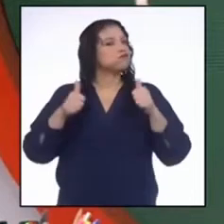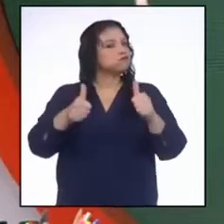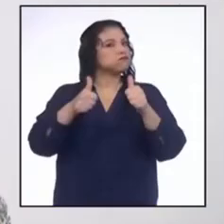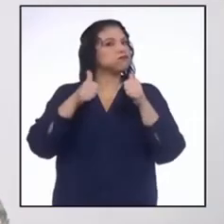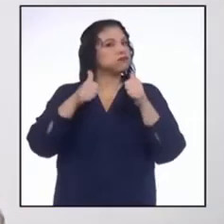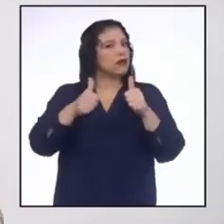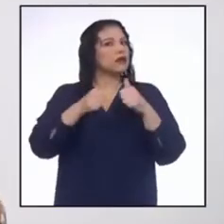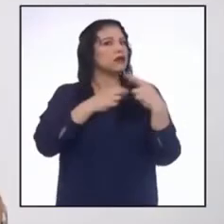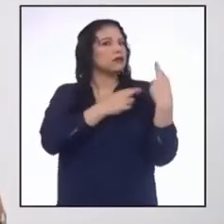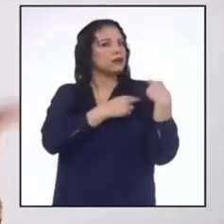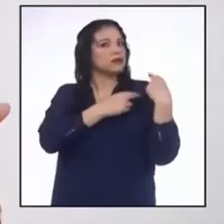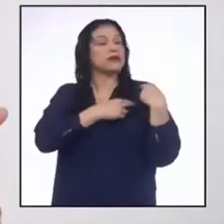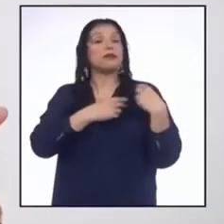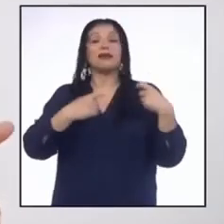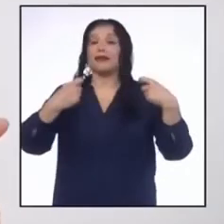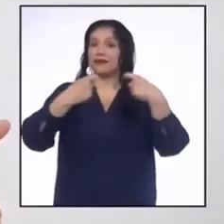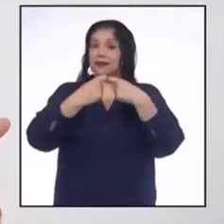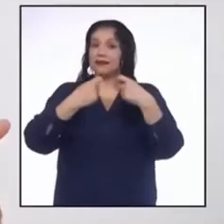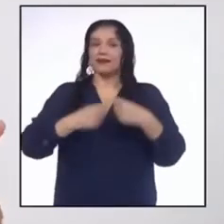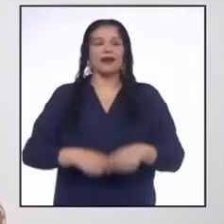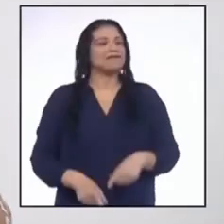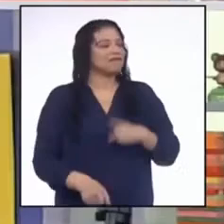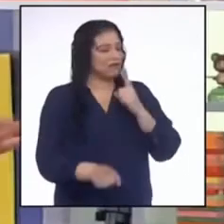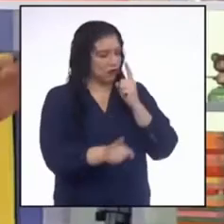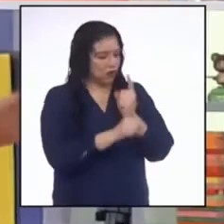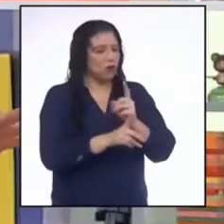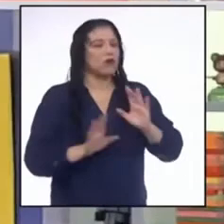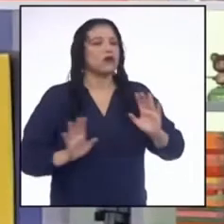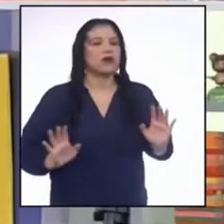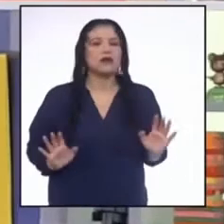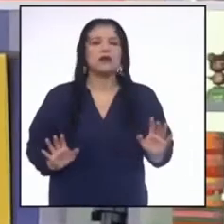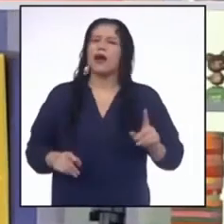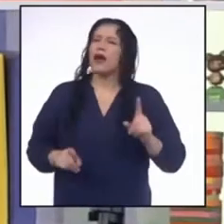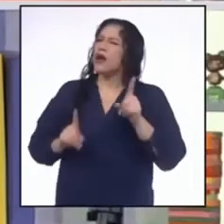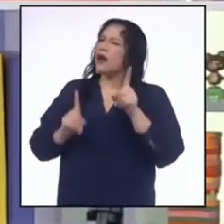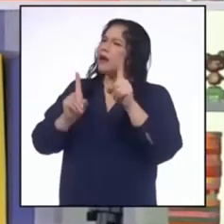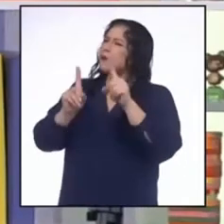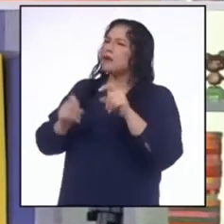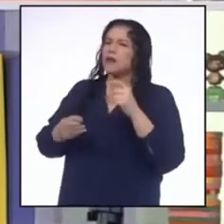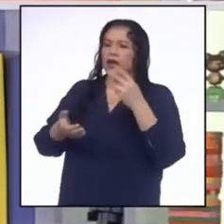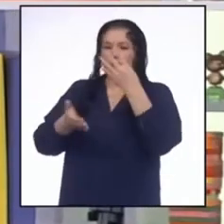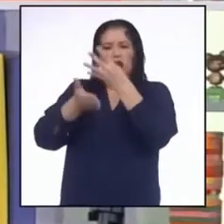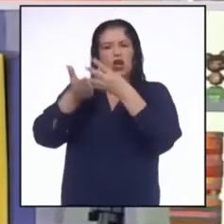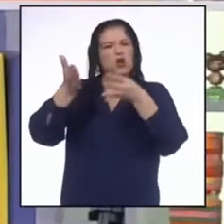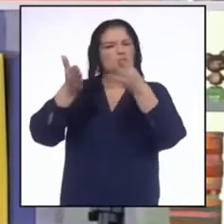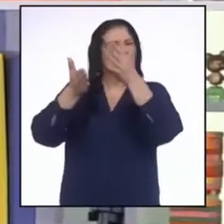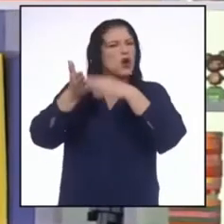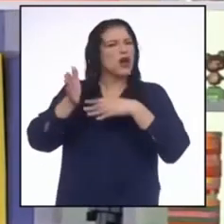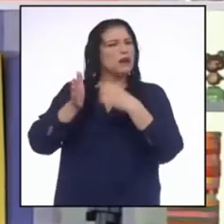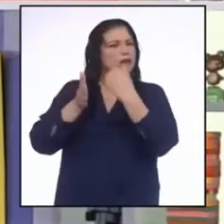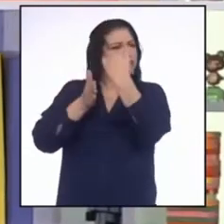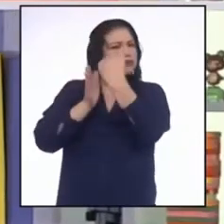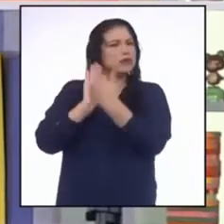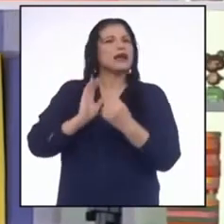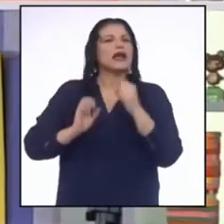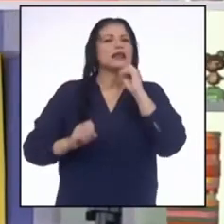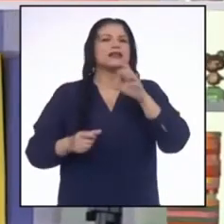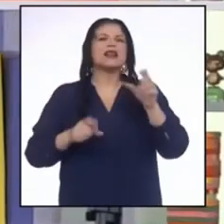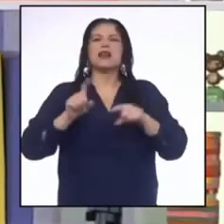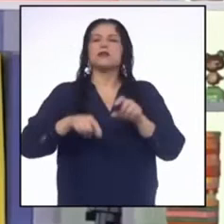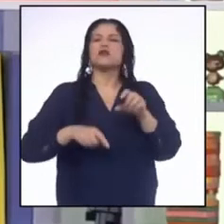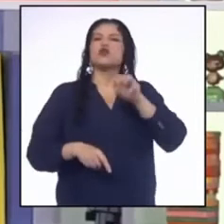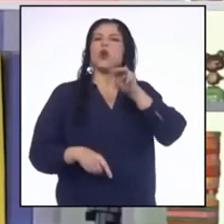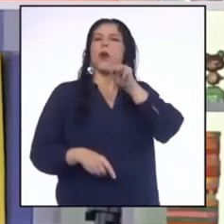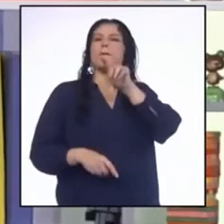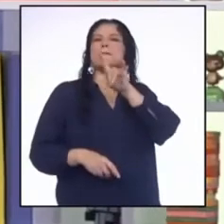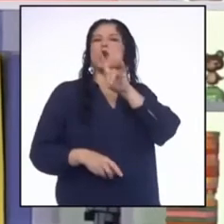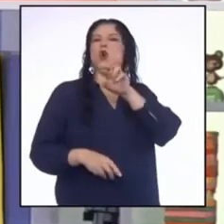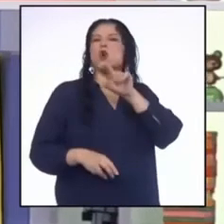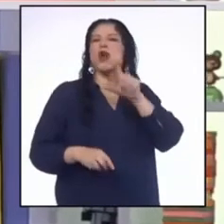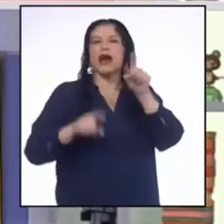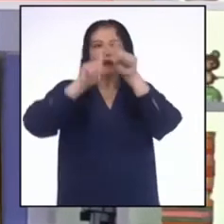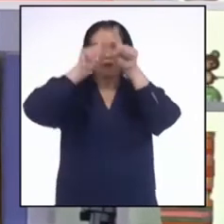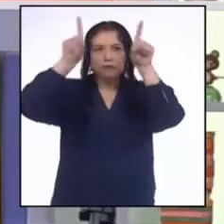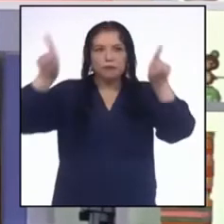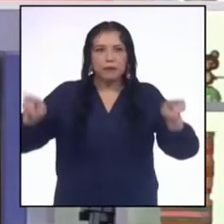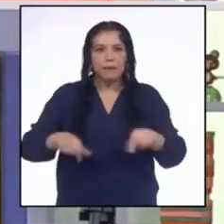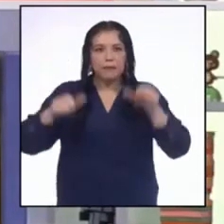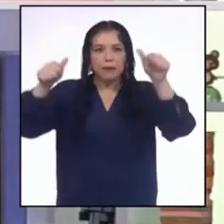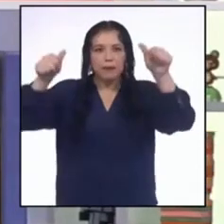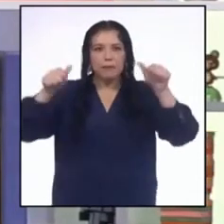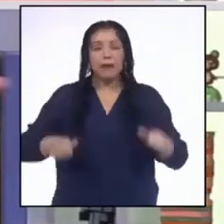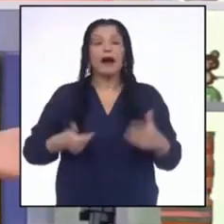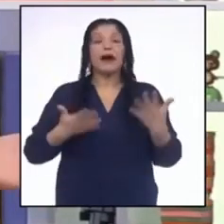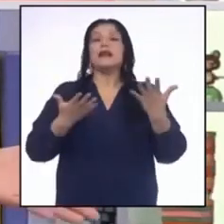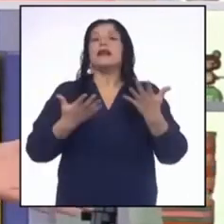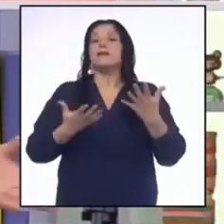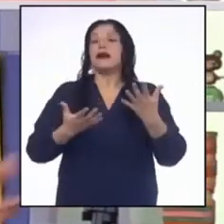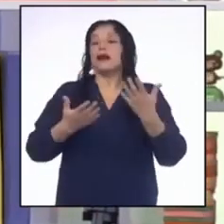la electricidad. Exactamente. Profesora, en el cronograma dice que haremos un periódico mural para el hogar con los productos de